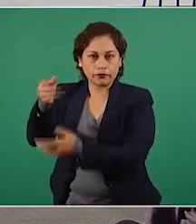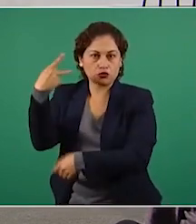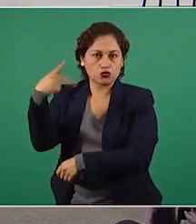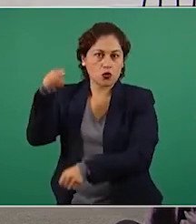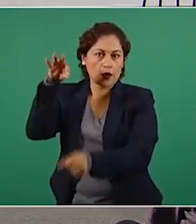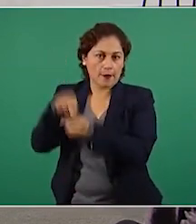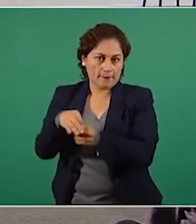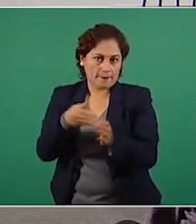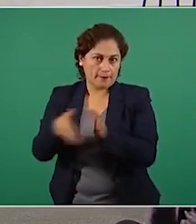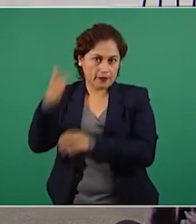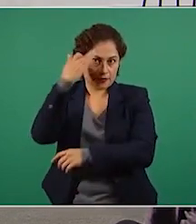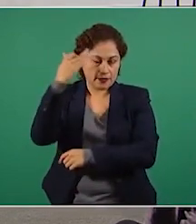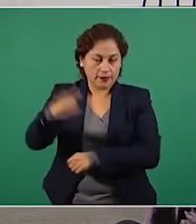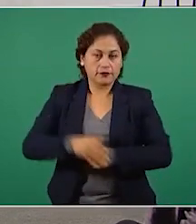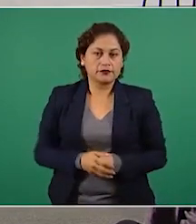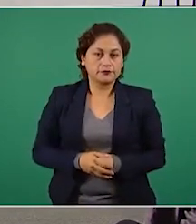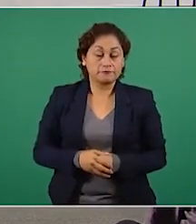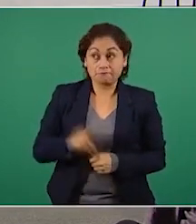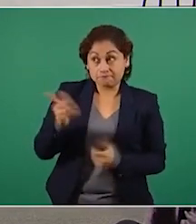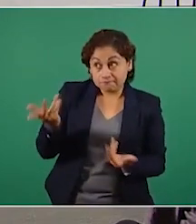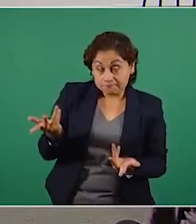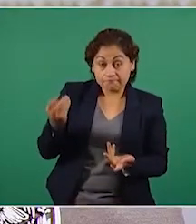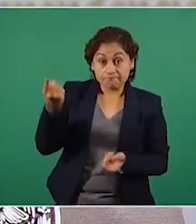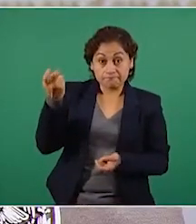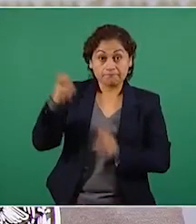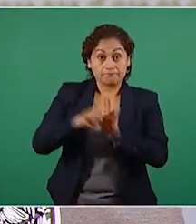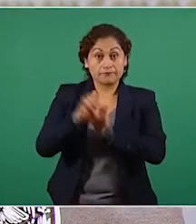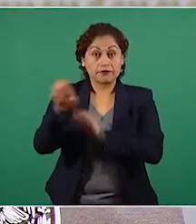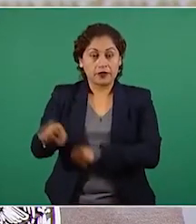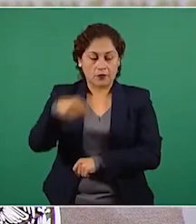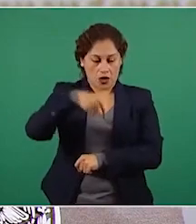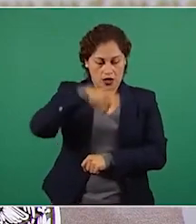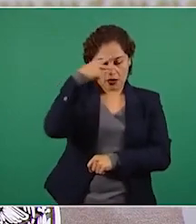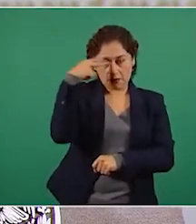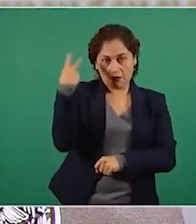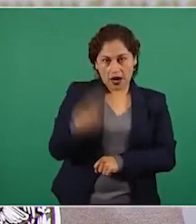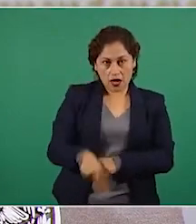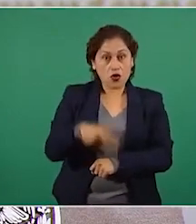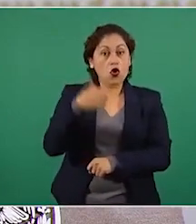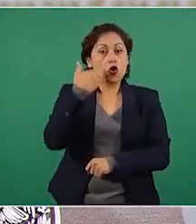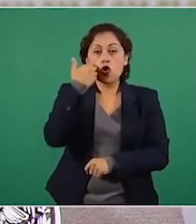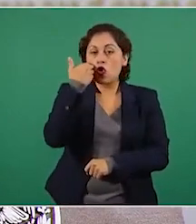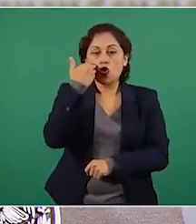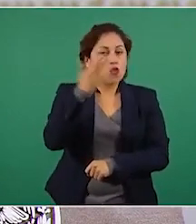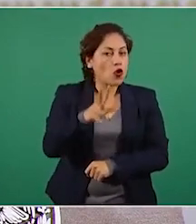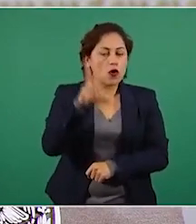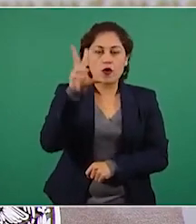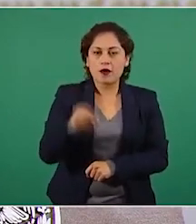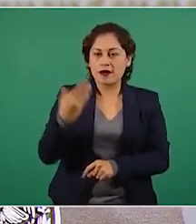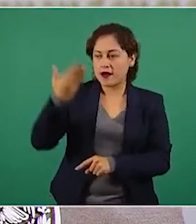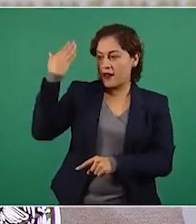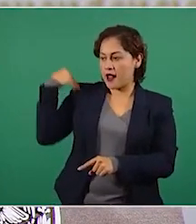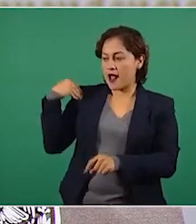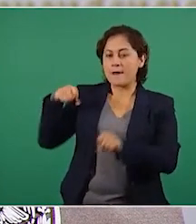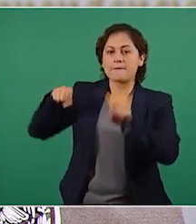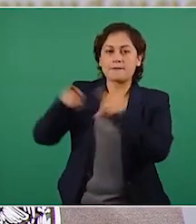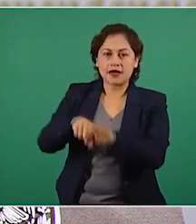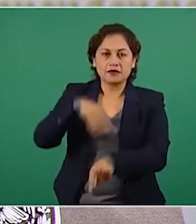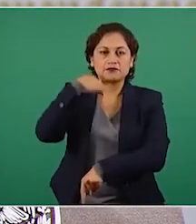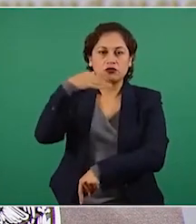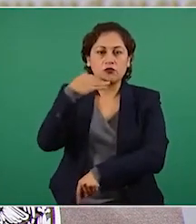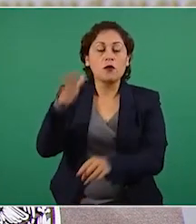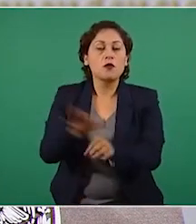El Gobierno de México no pretende reproducir los vicios del pasado. En apego al segundo párrafo del artículo sexto